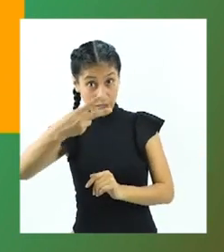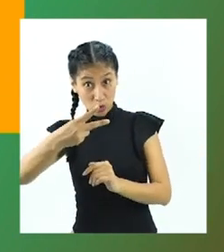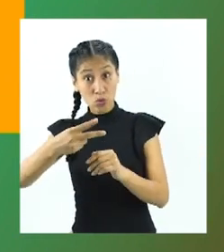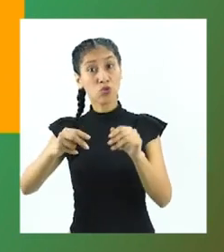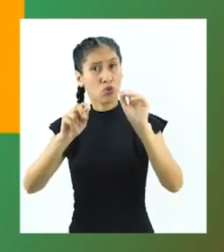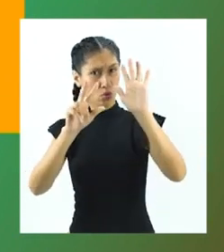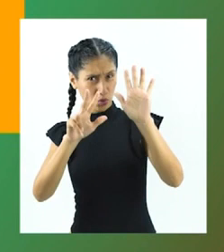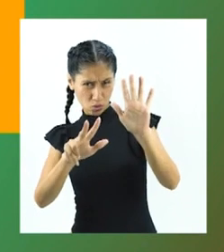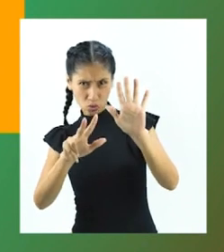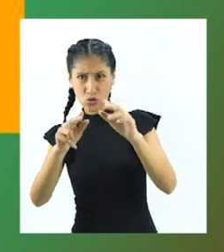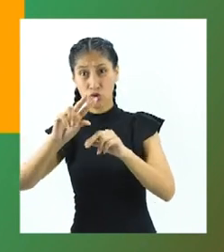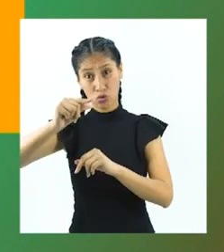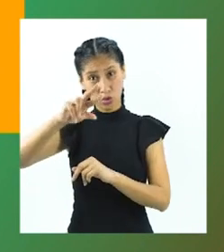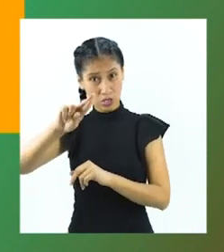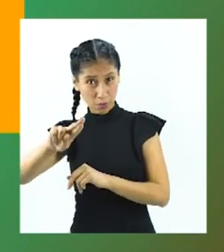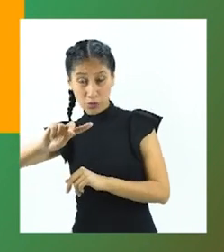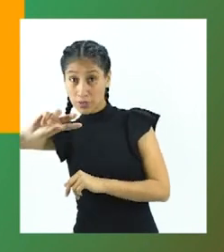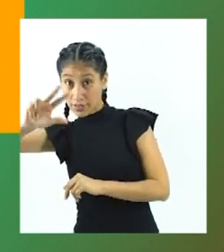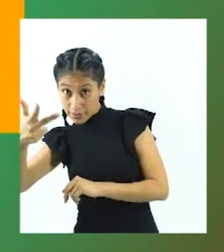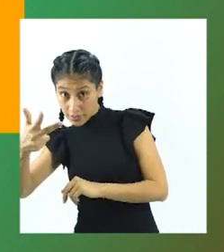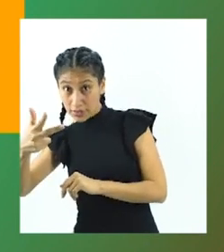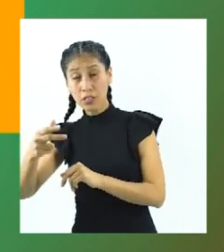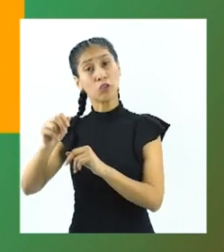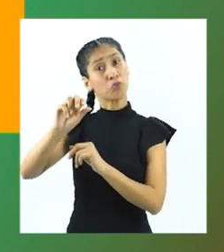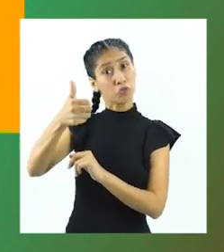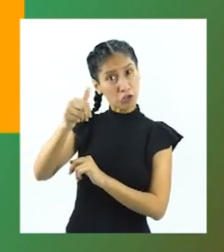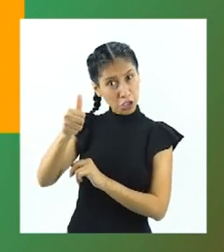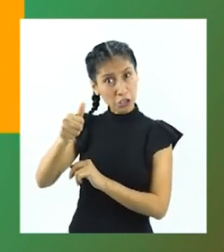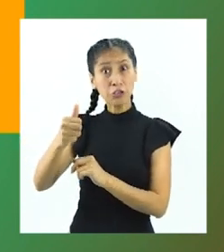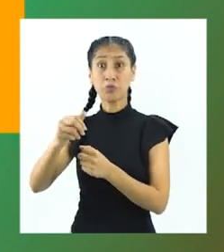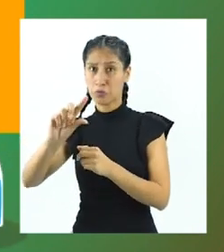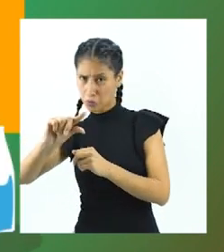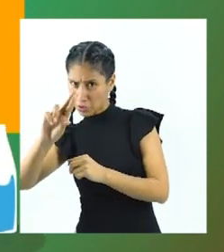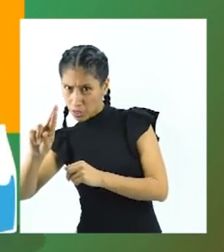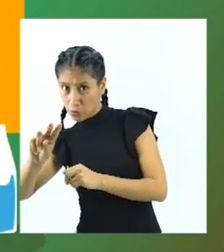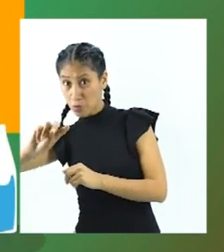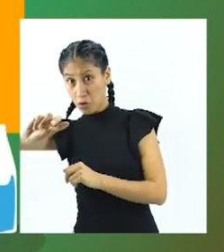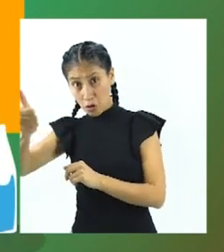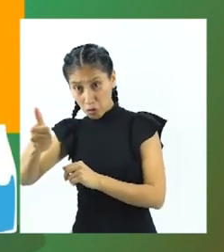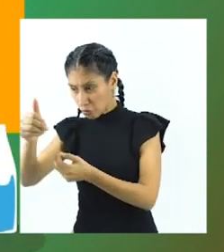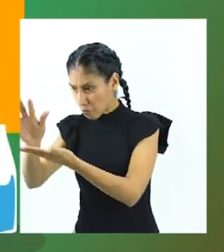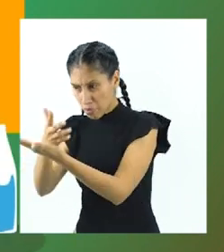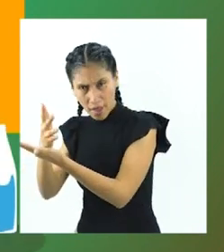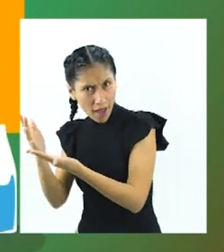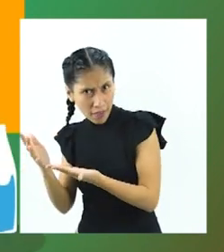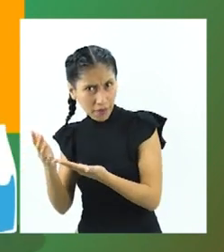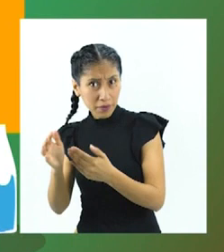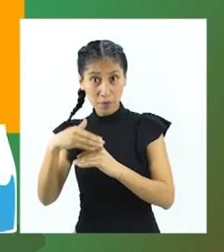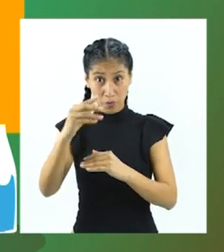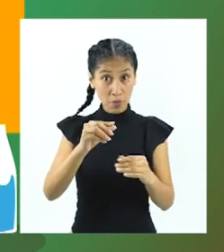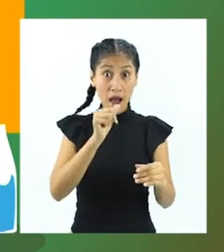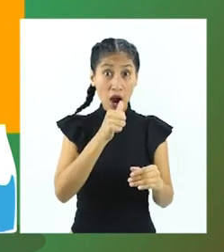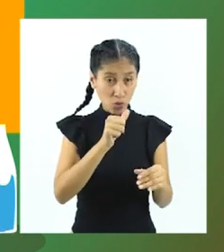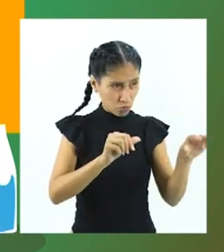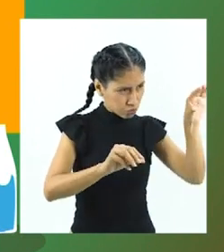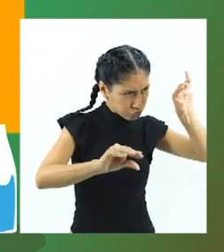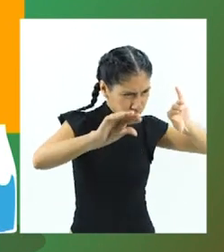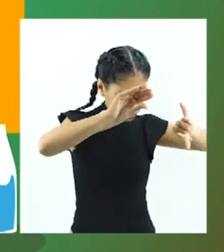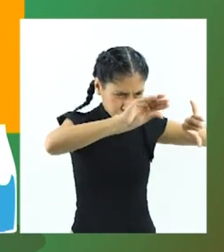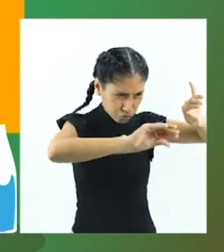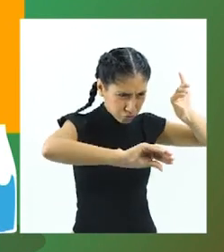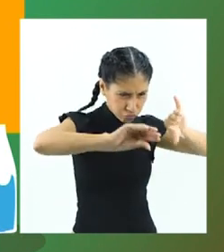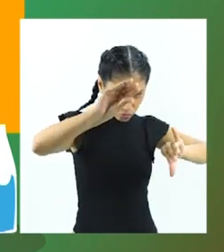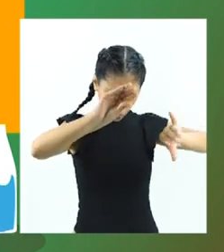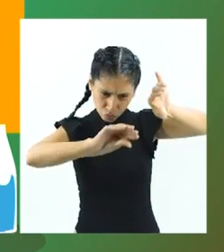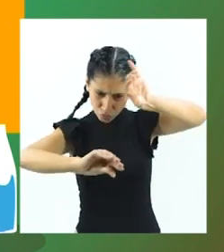En el tercero, diez gramos. Y en el cuarto, no coloca sal. Les agrega agua poco a poco hasta que se termine de